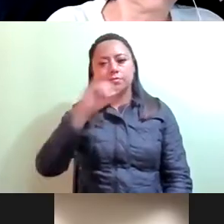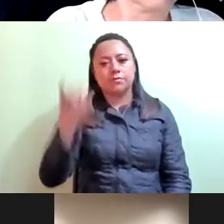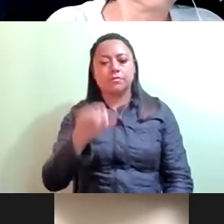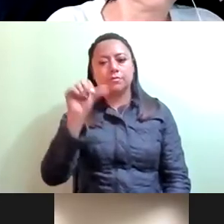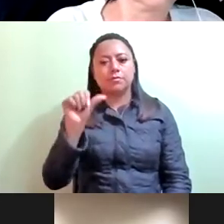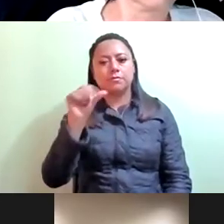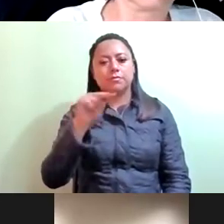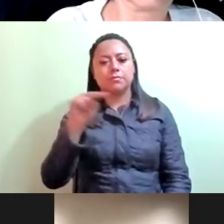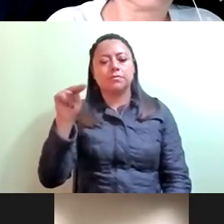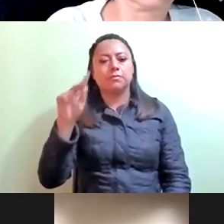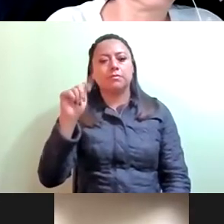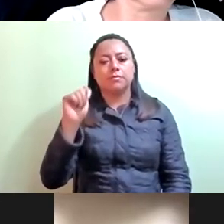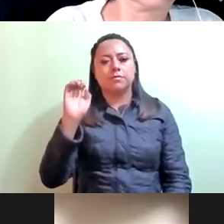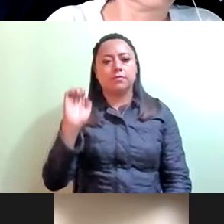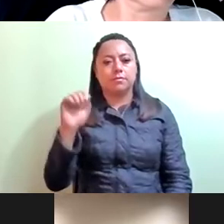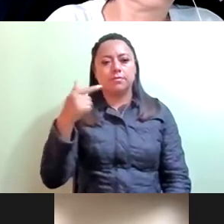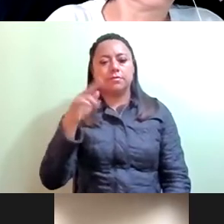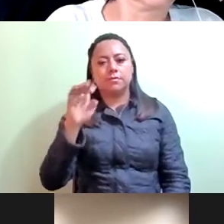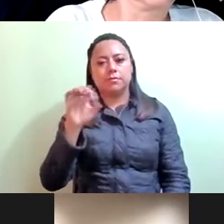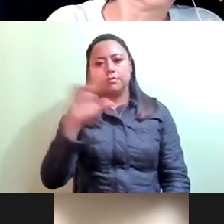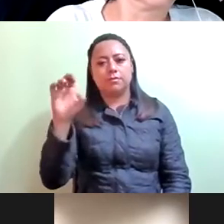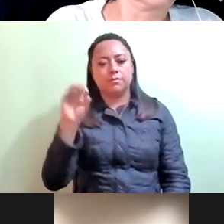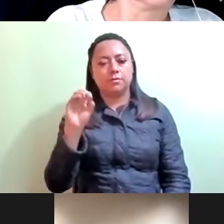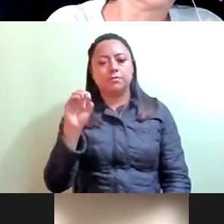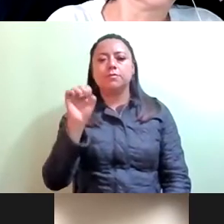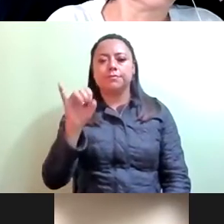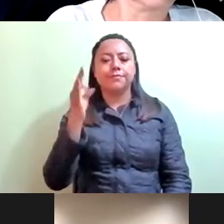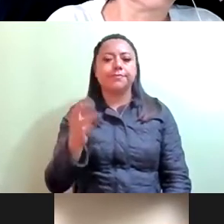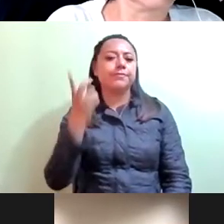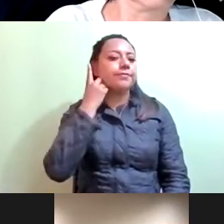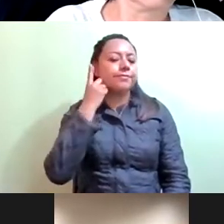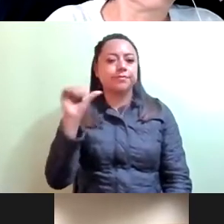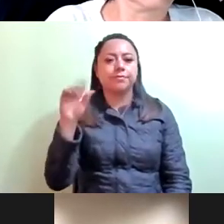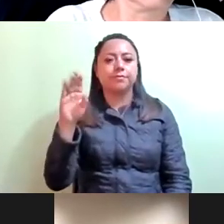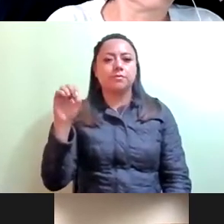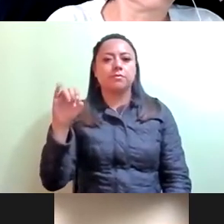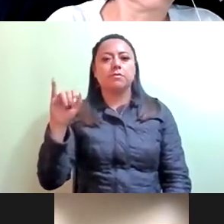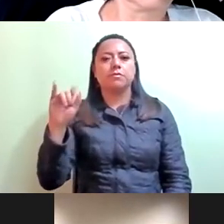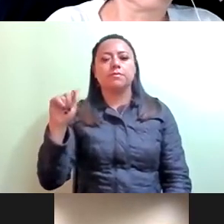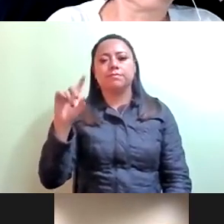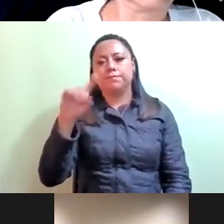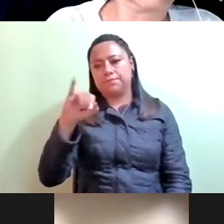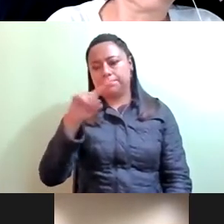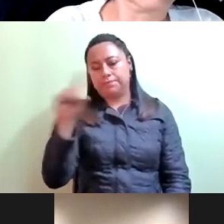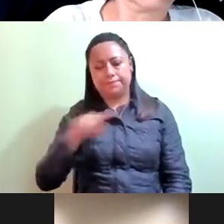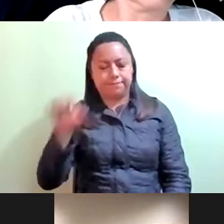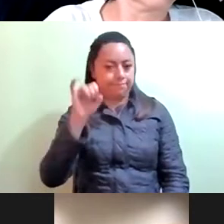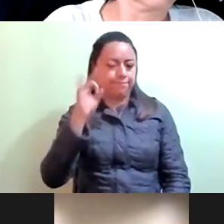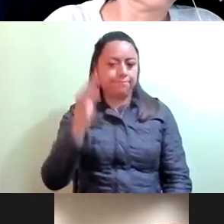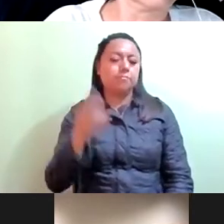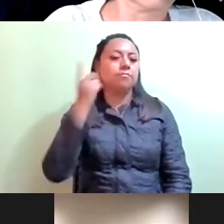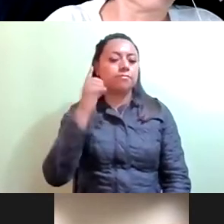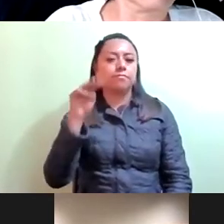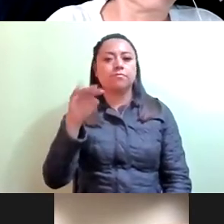Guerrero, a favor Diputado Fernando José Aboytis Saro Aboytis en pro Diputado Miguel Ángel Álvarez Melo